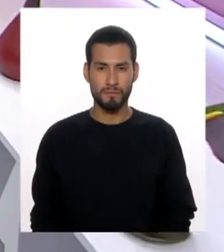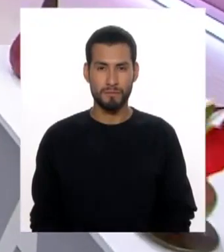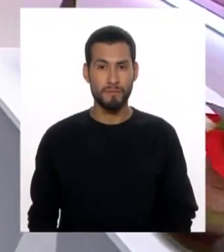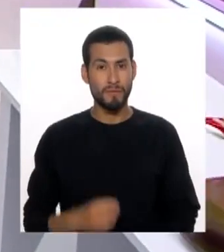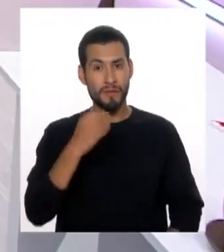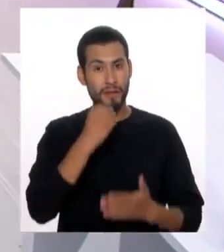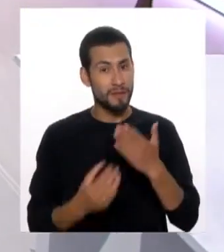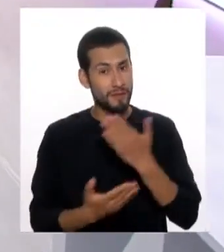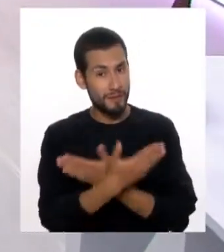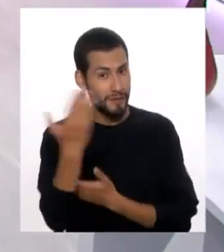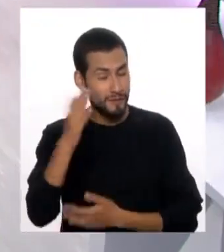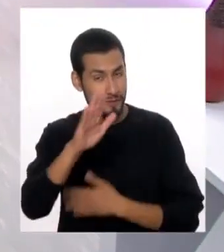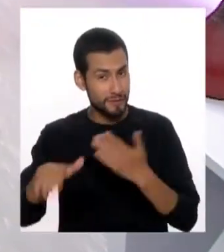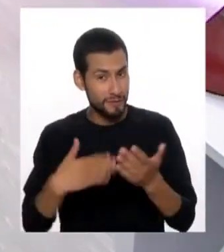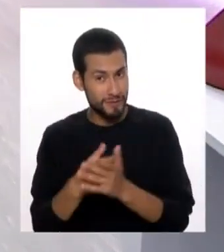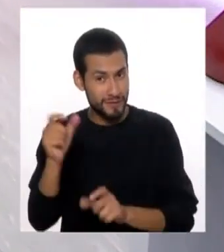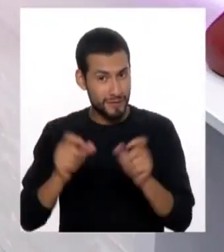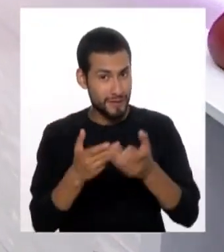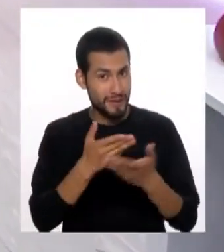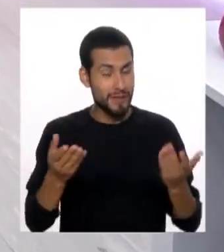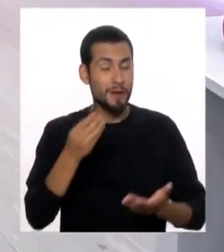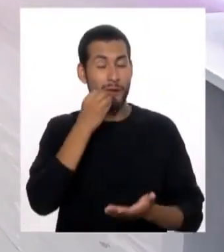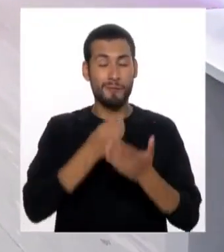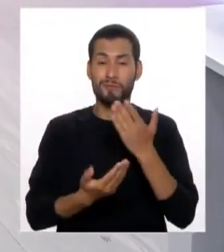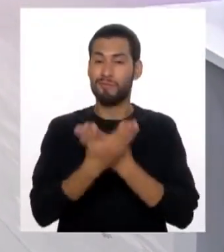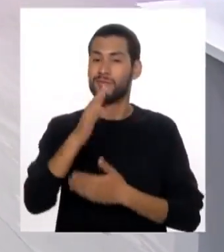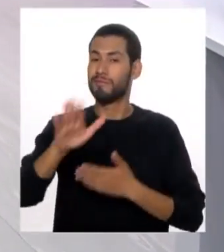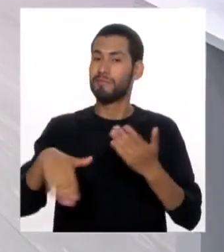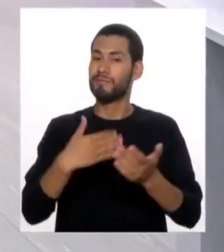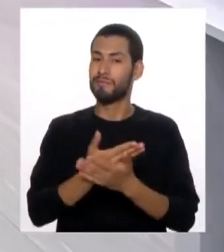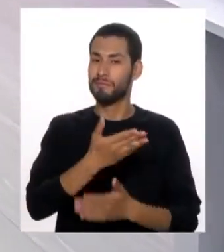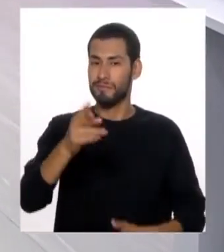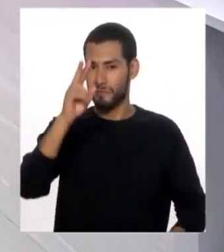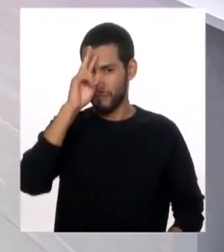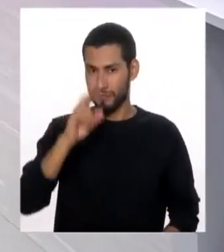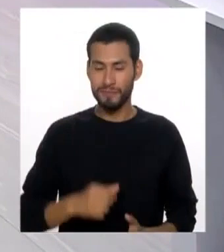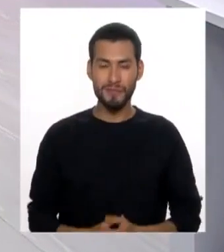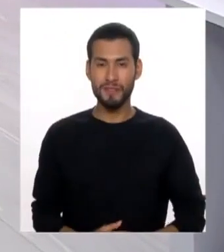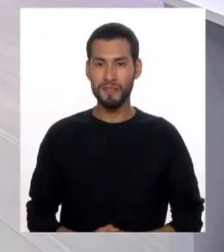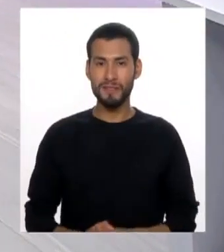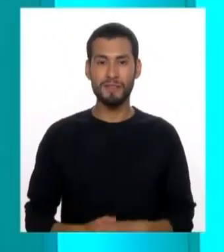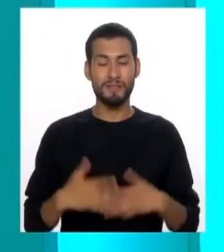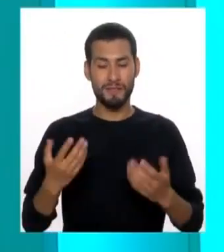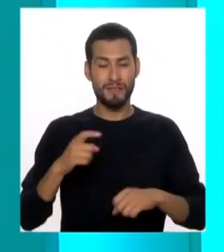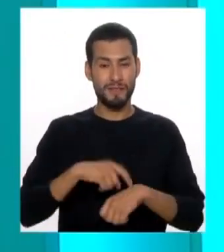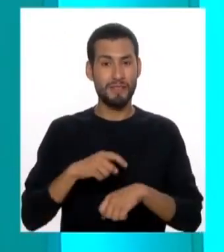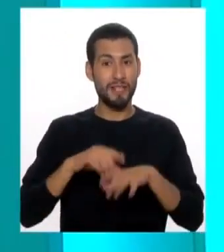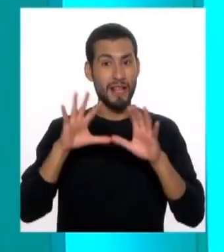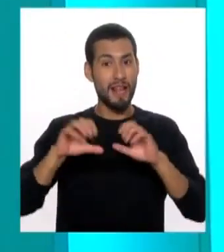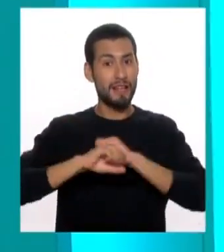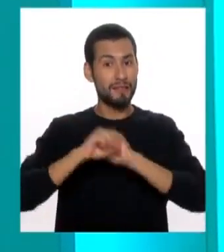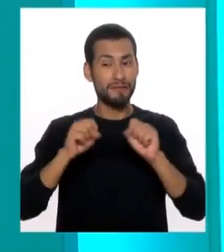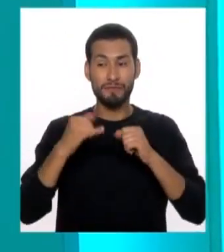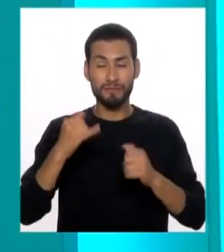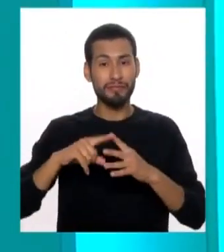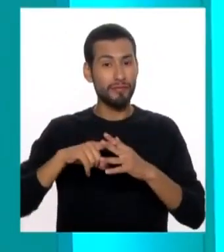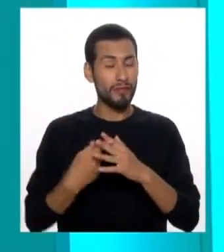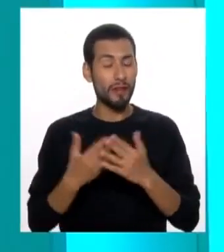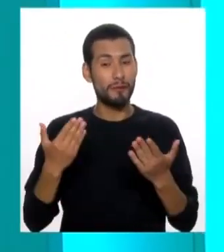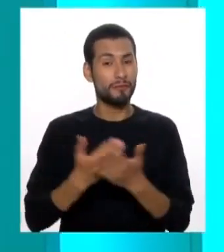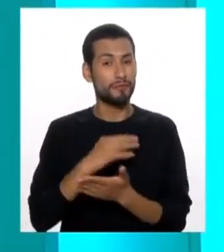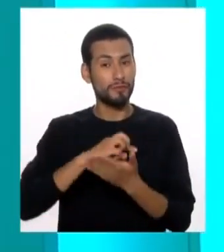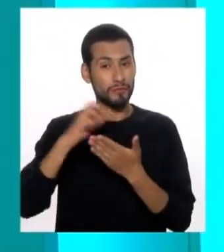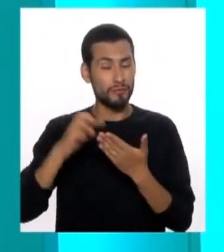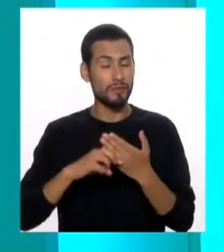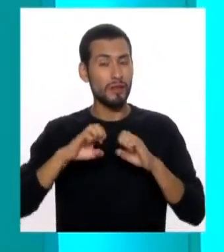Muy buenos días con todos, muy buenos días a todo, a todo el Perú. Ya son las 10 de la mañana y empezamos un nuevo